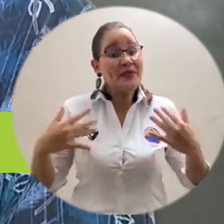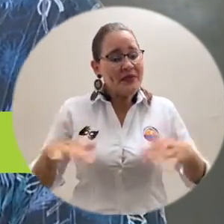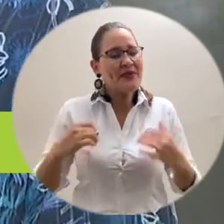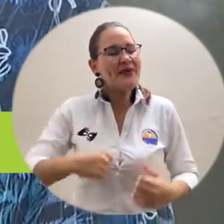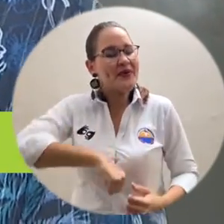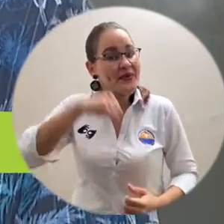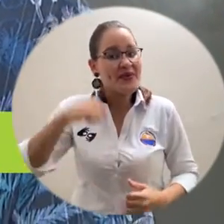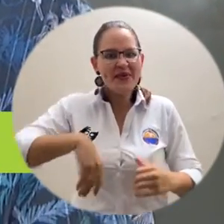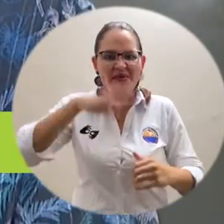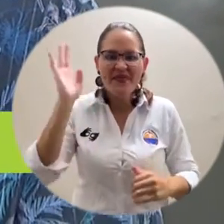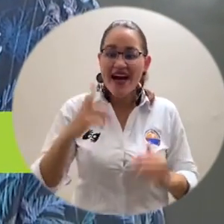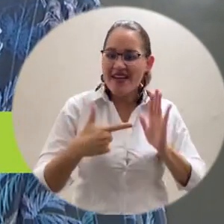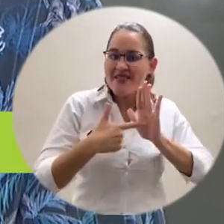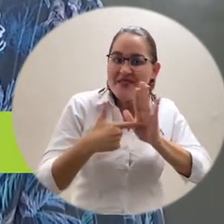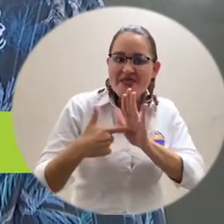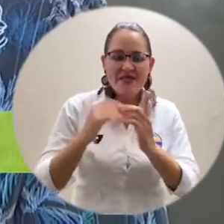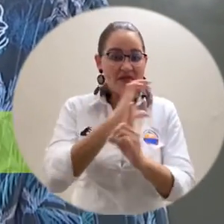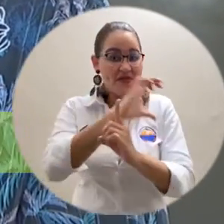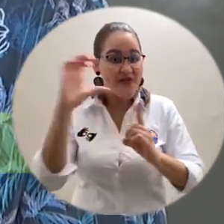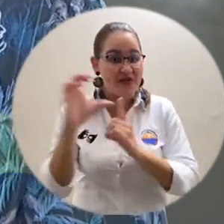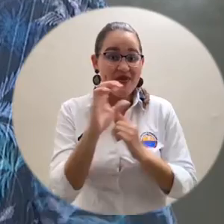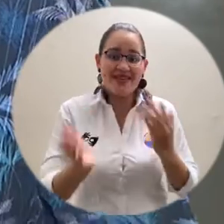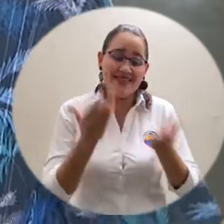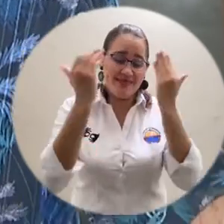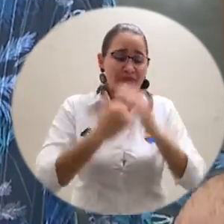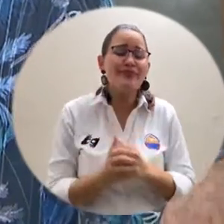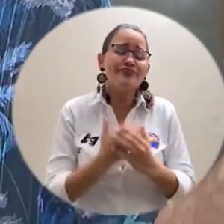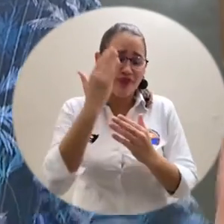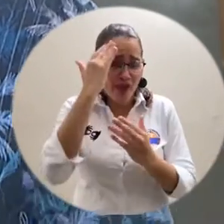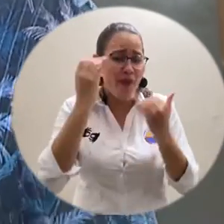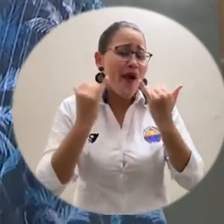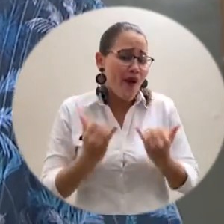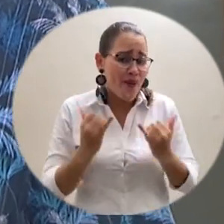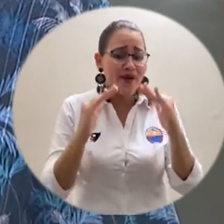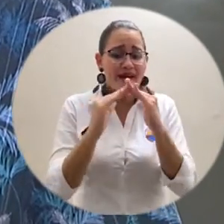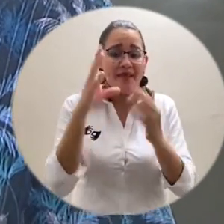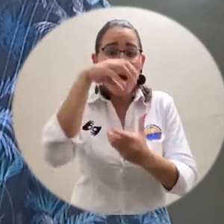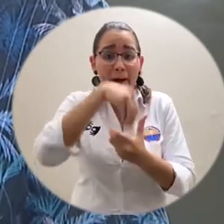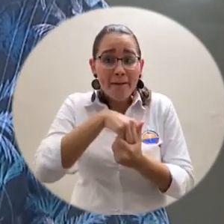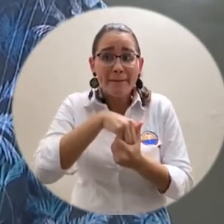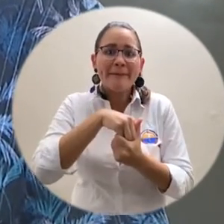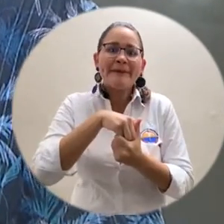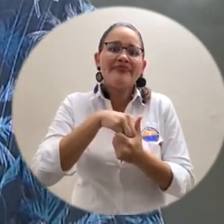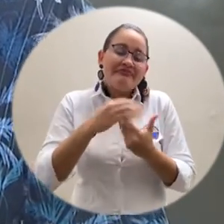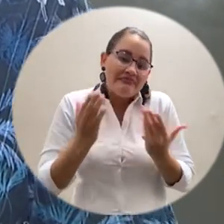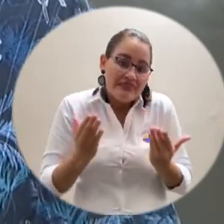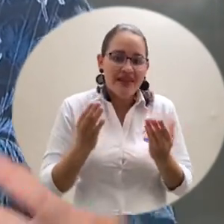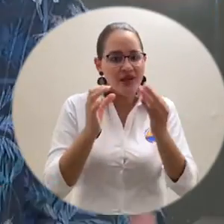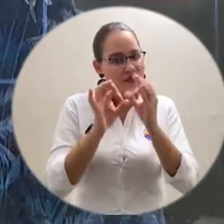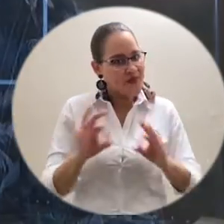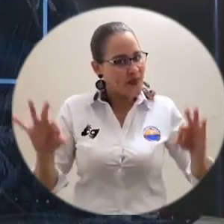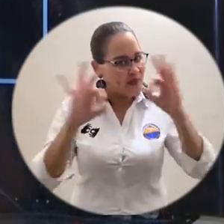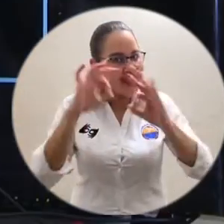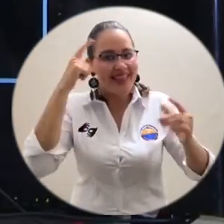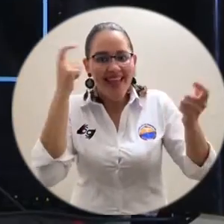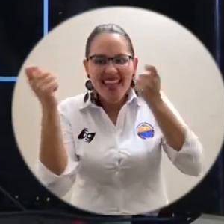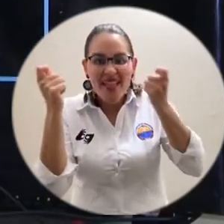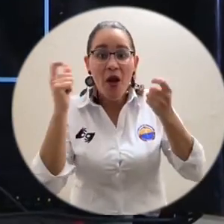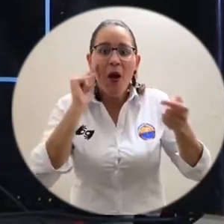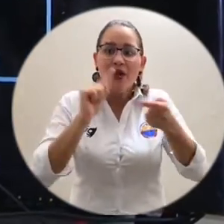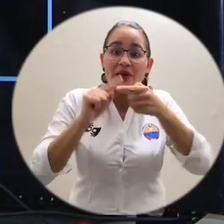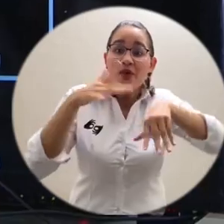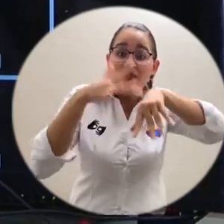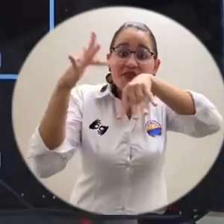apoyando estas iniciativas culturales, debido a que con este confinamiento tenemos que tener algunas estrategias de apoyar a la gente para que se